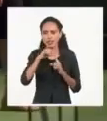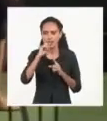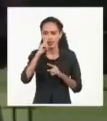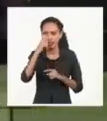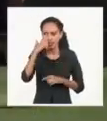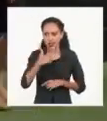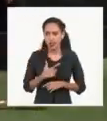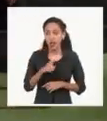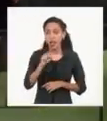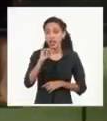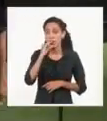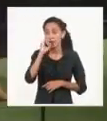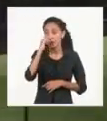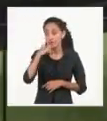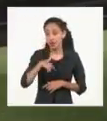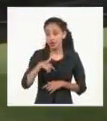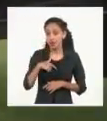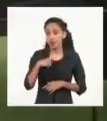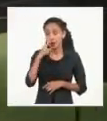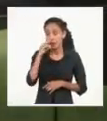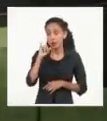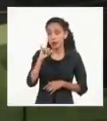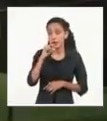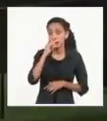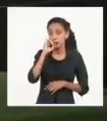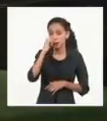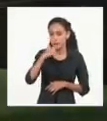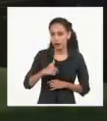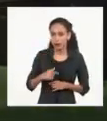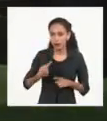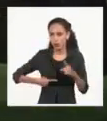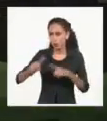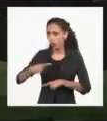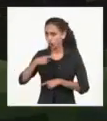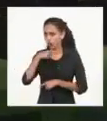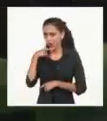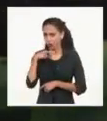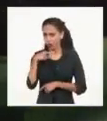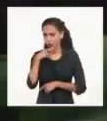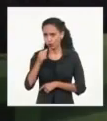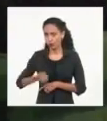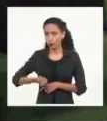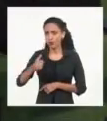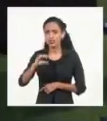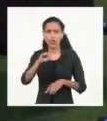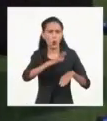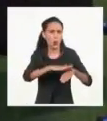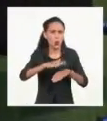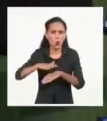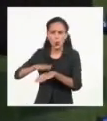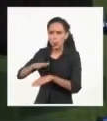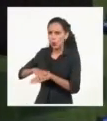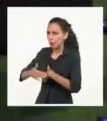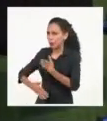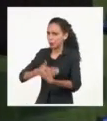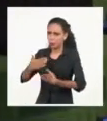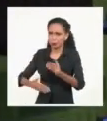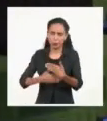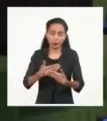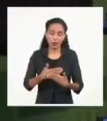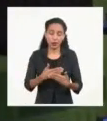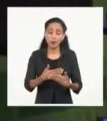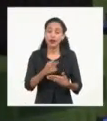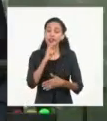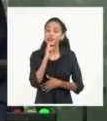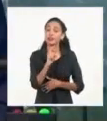presidente estadounidense Joe Biden arremetió contra su homólogo ruso Vladimir Putin, a quien culpa de las crisis y dificultades que afronta el